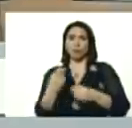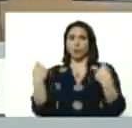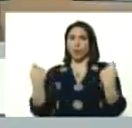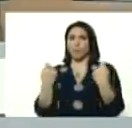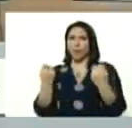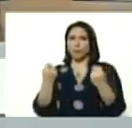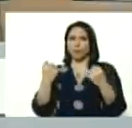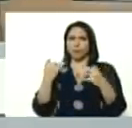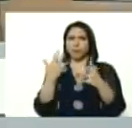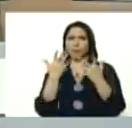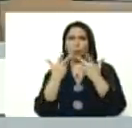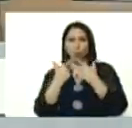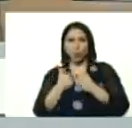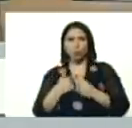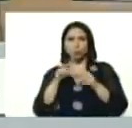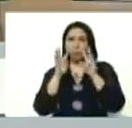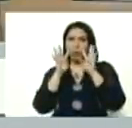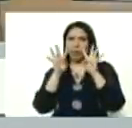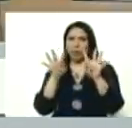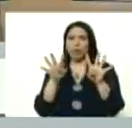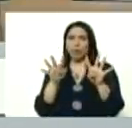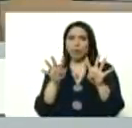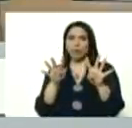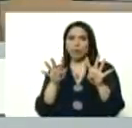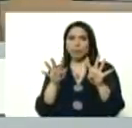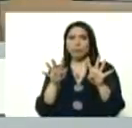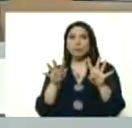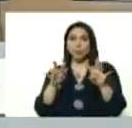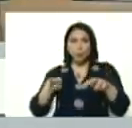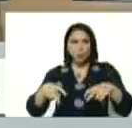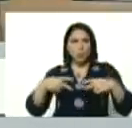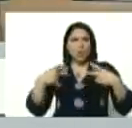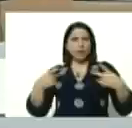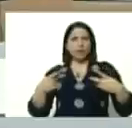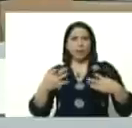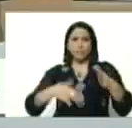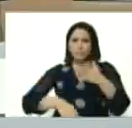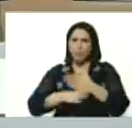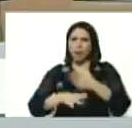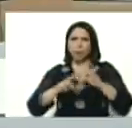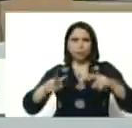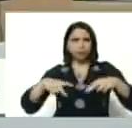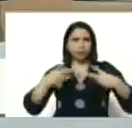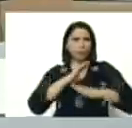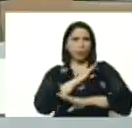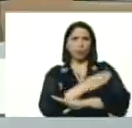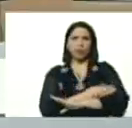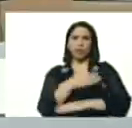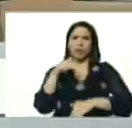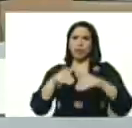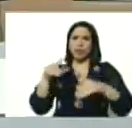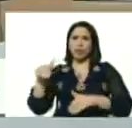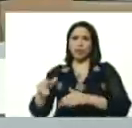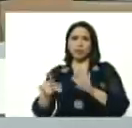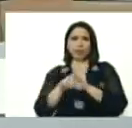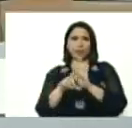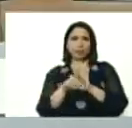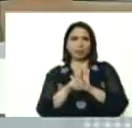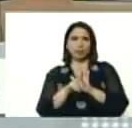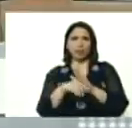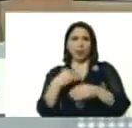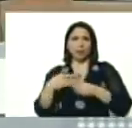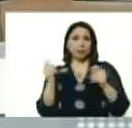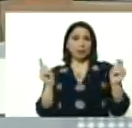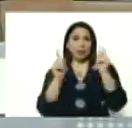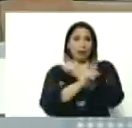colorido, muy atractiva, muy renovadora, vamos a renovar, el poder legislativo, vamos a hacer un cambio,